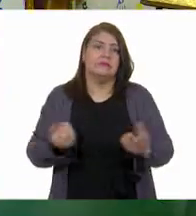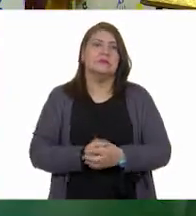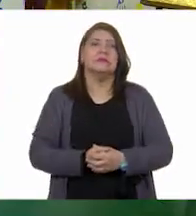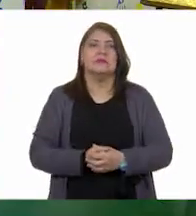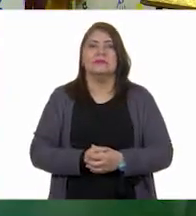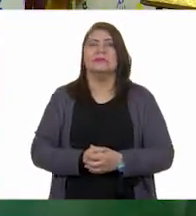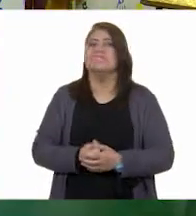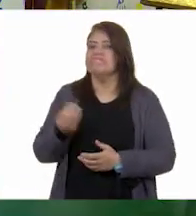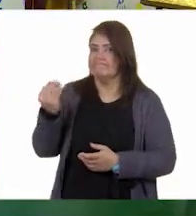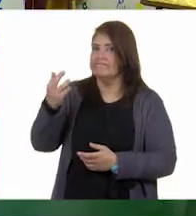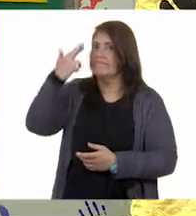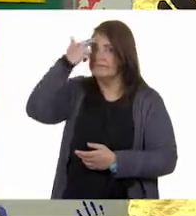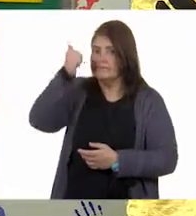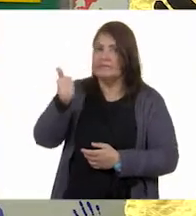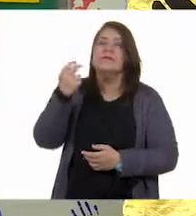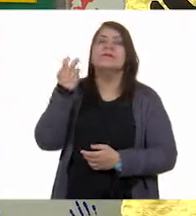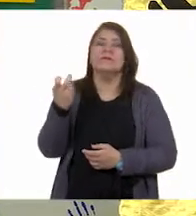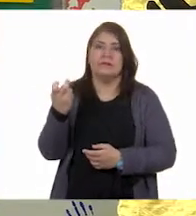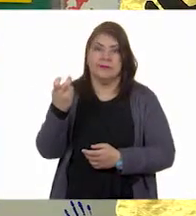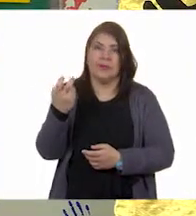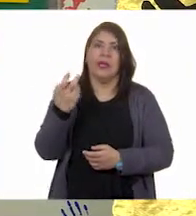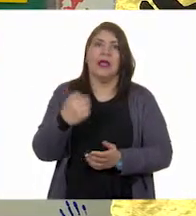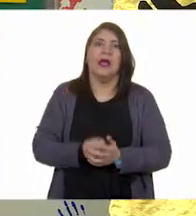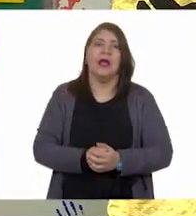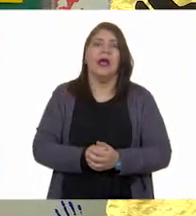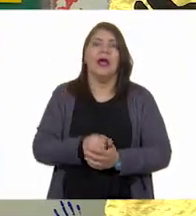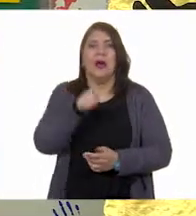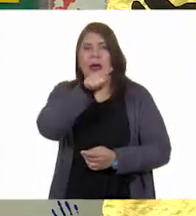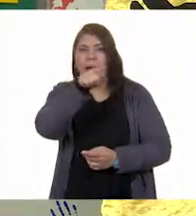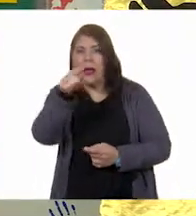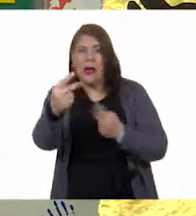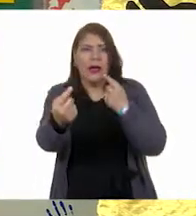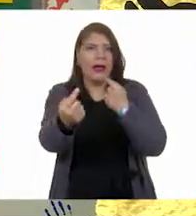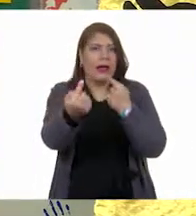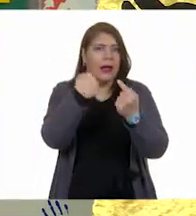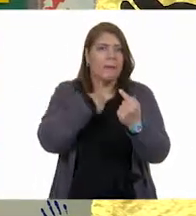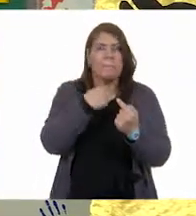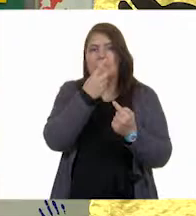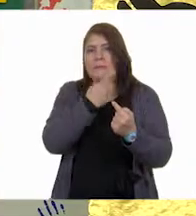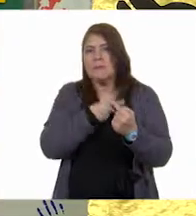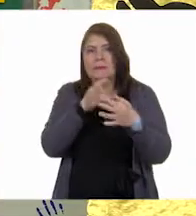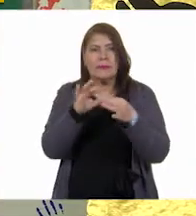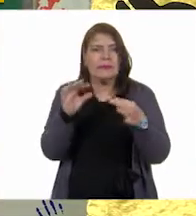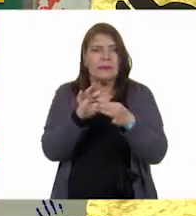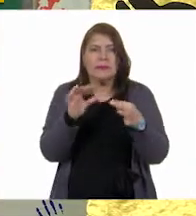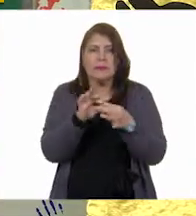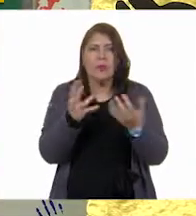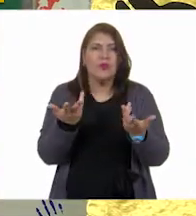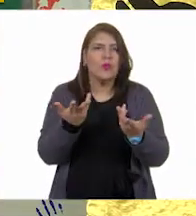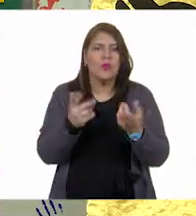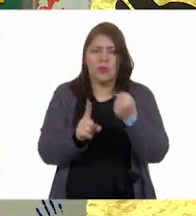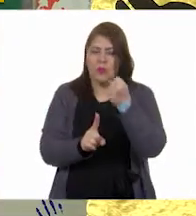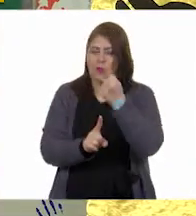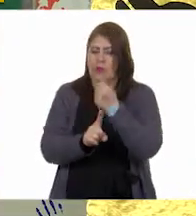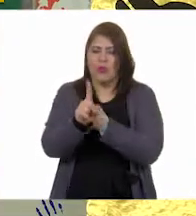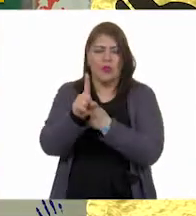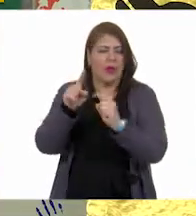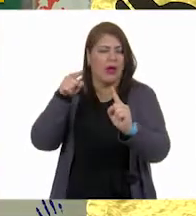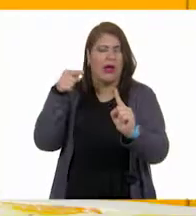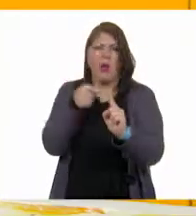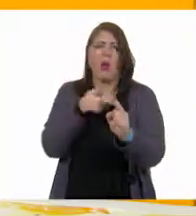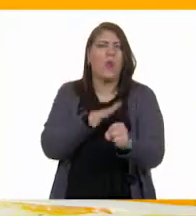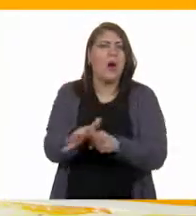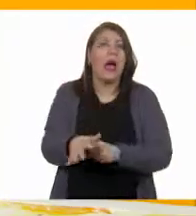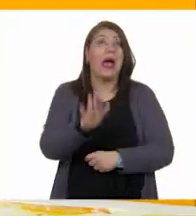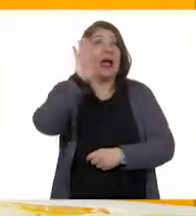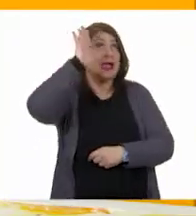Mucha razón, Erick. Así es. Entonces, ¿alguien me pudiera decir cuál es el conflicto? Yo, yo,